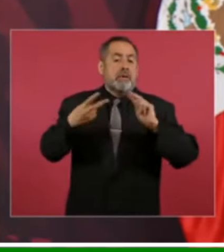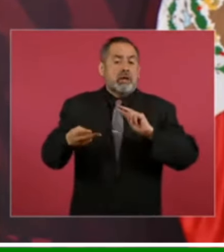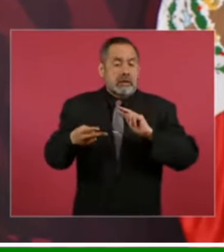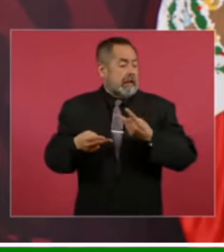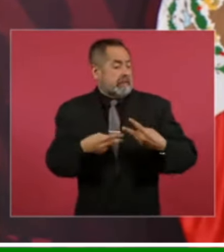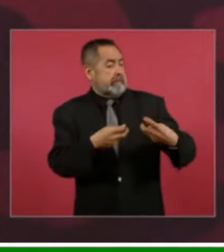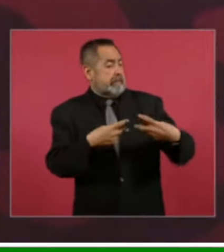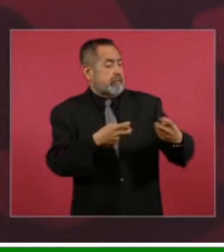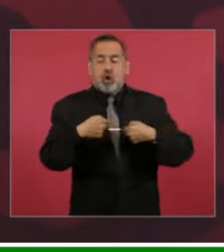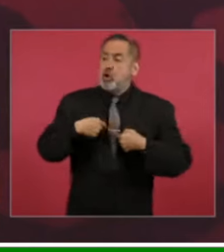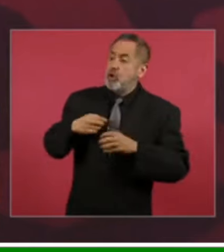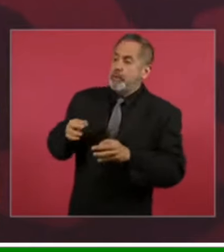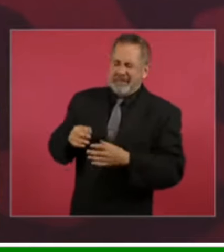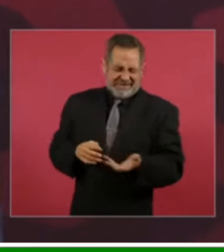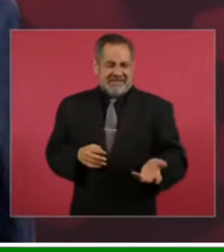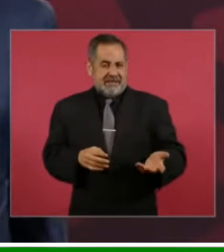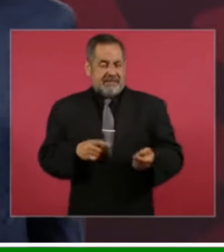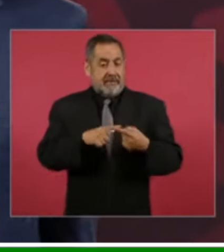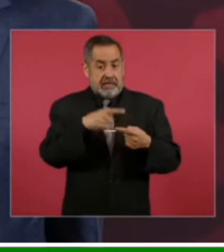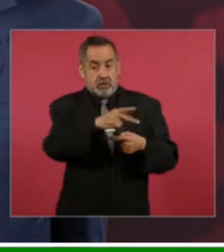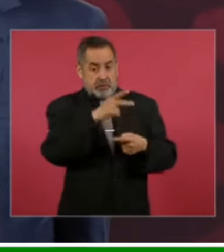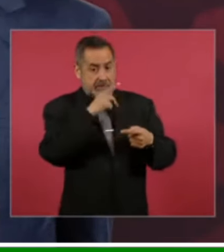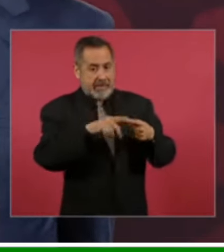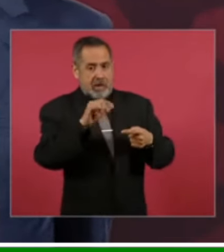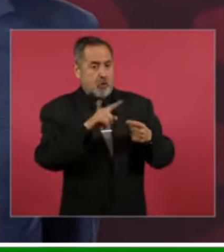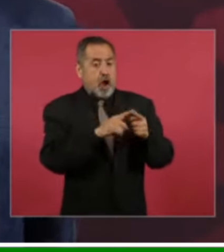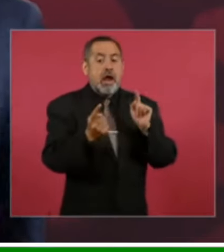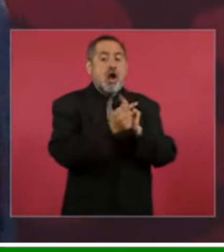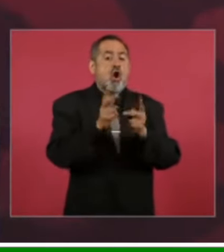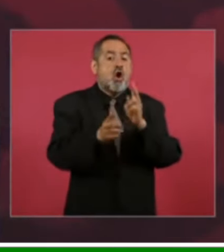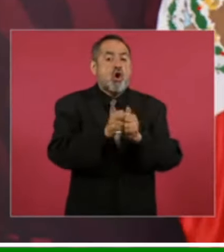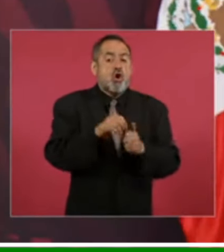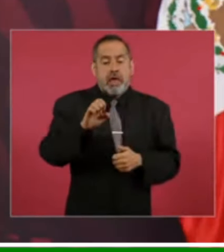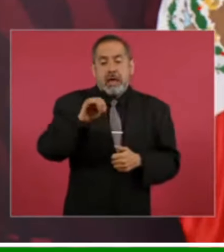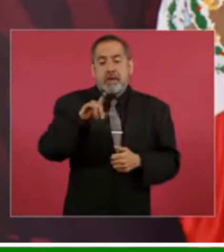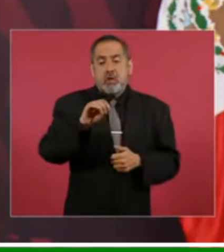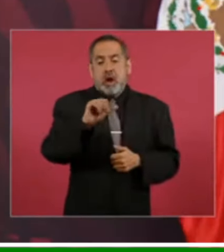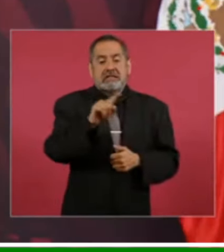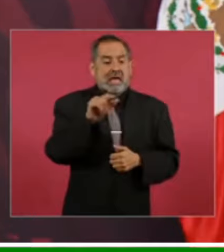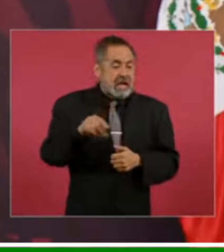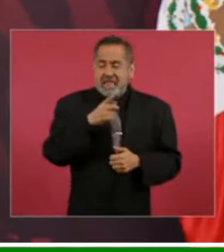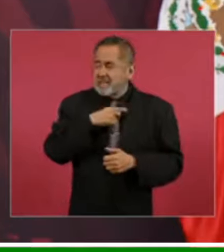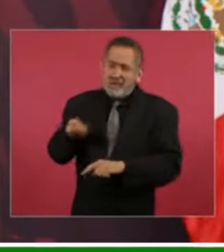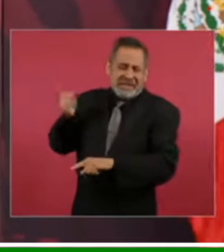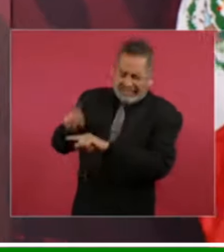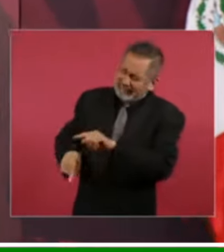papá Claudio fue a decirle a Emilio Azcárraga hay que acabar con Andrés Manuel